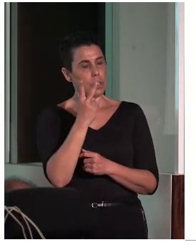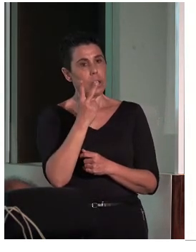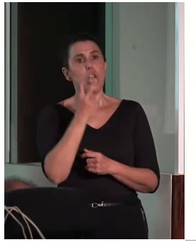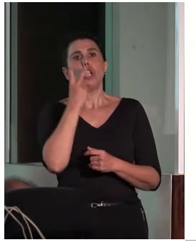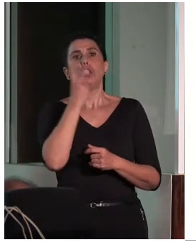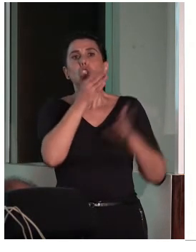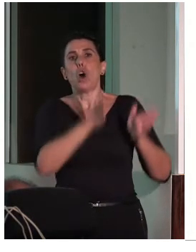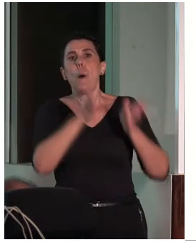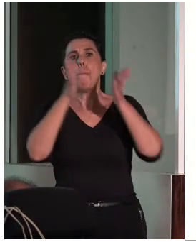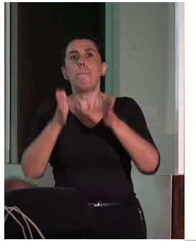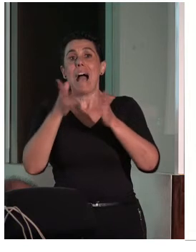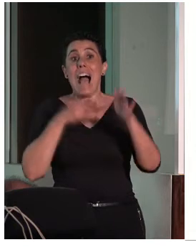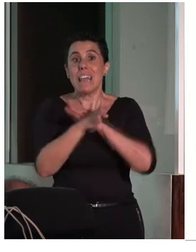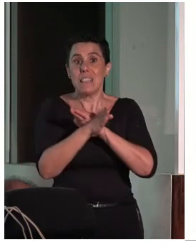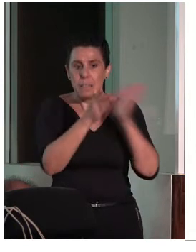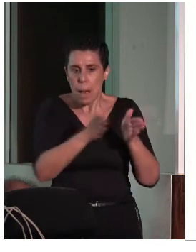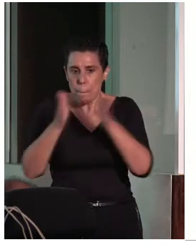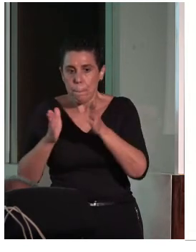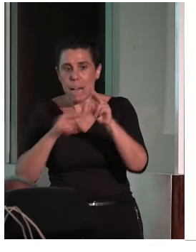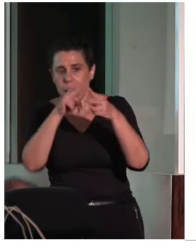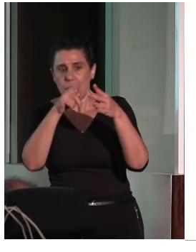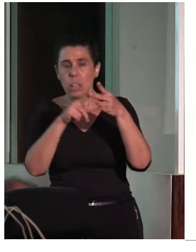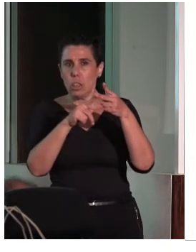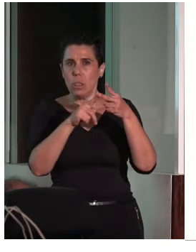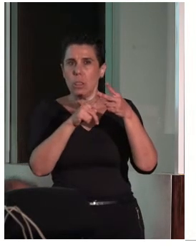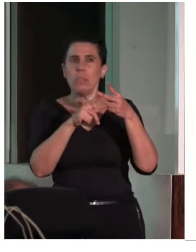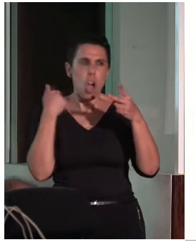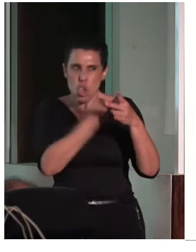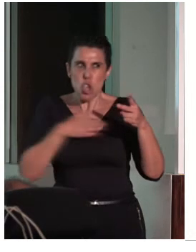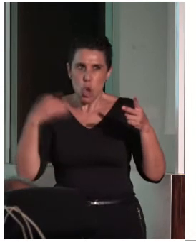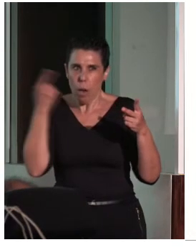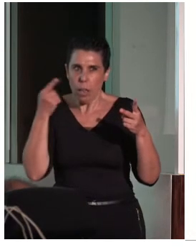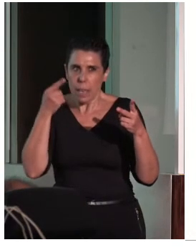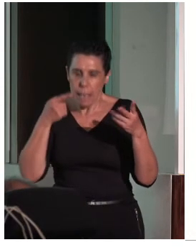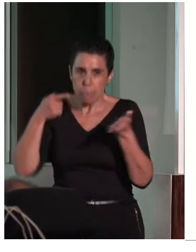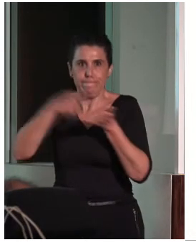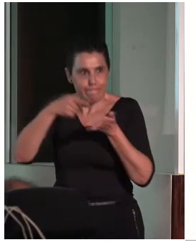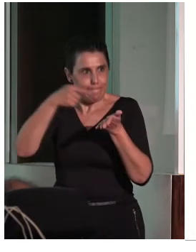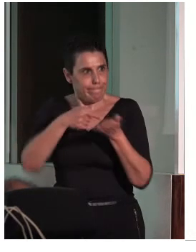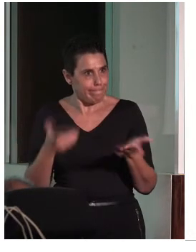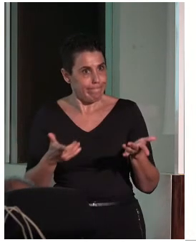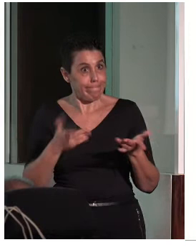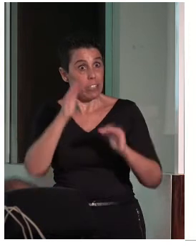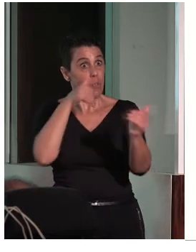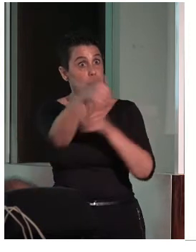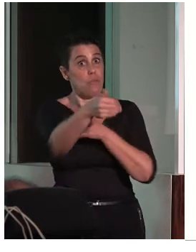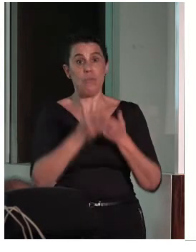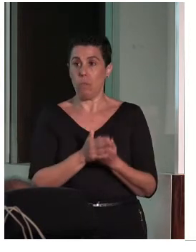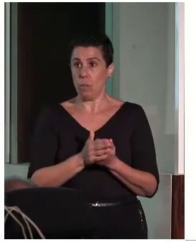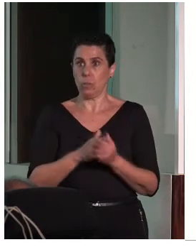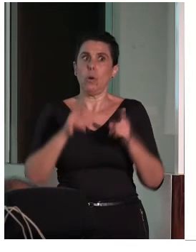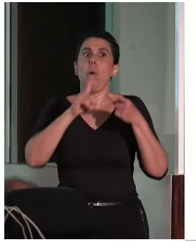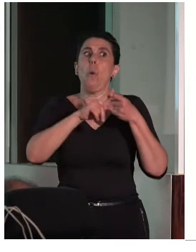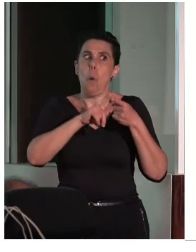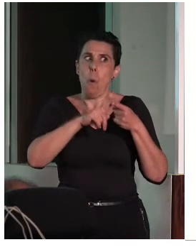dos partes de la accesibilidad en las que yo insistiría más en el futuro próximo. Una de ellas es, os va a parecer